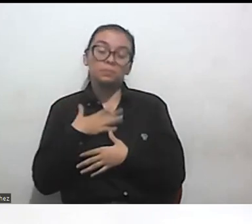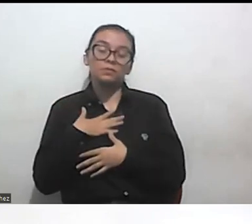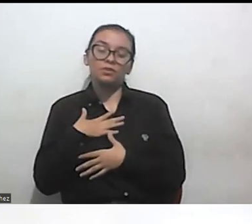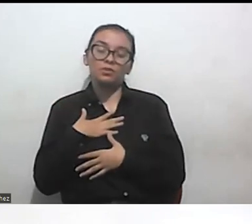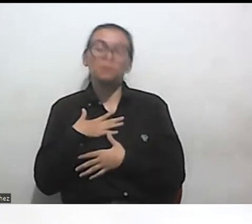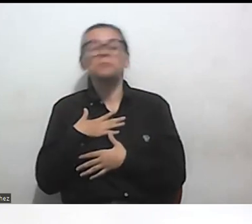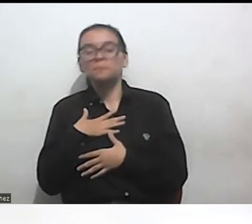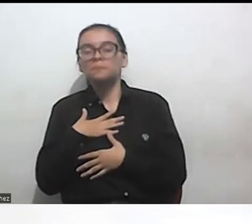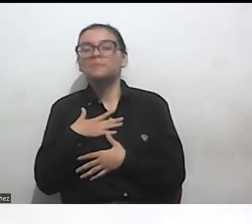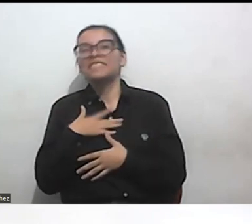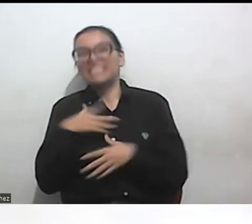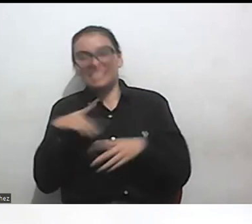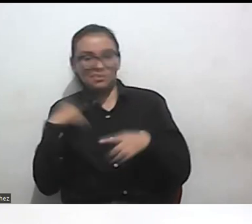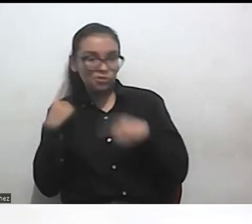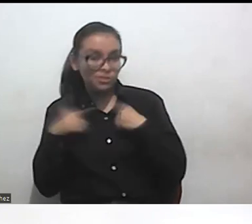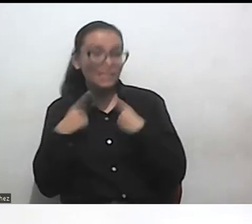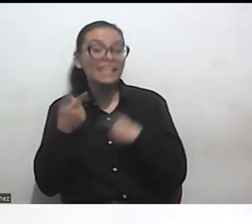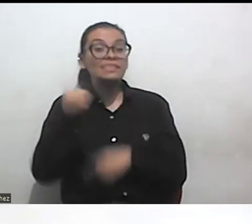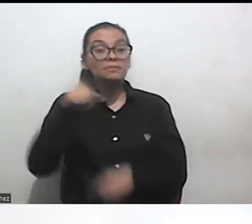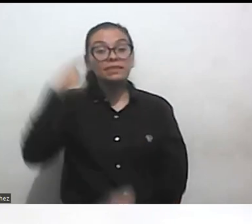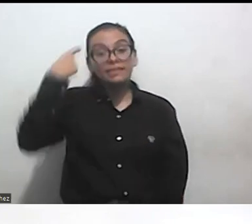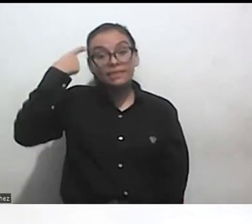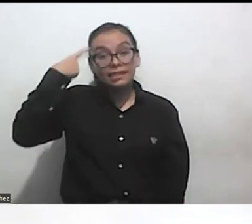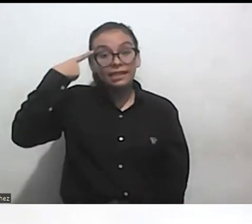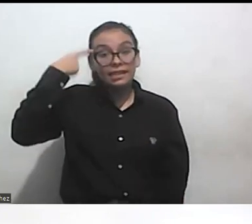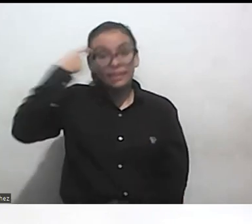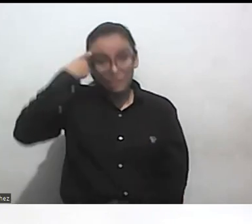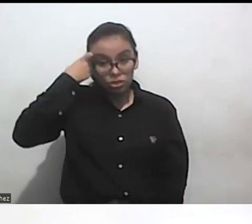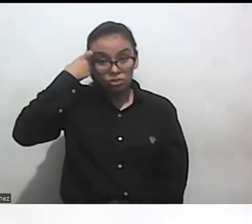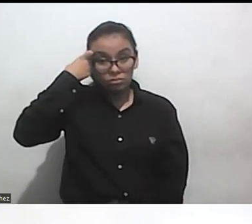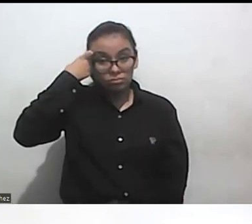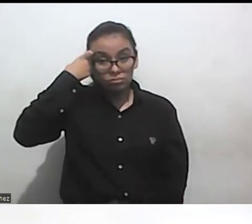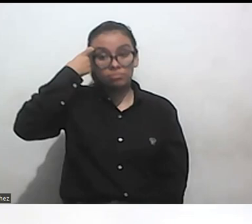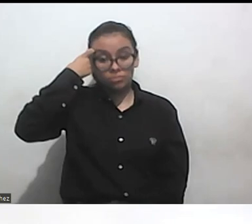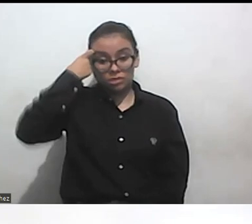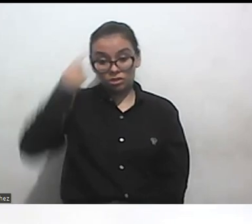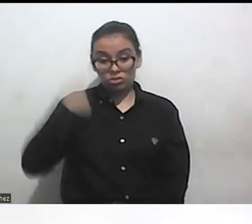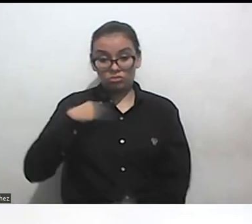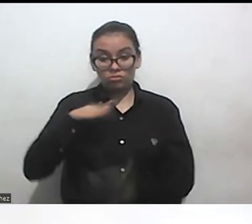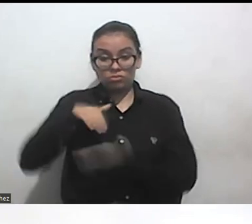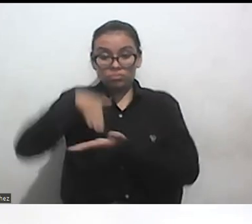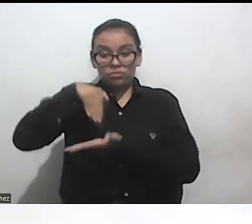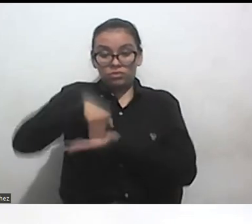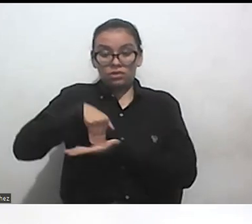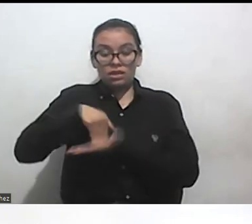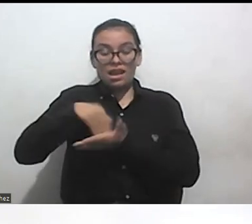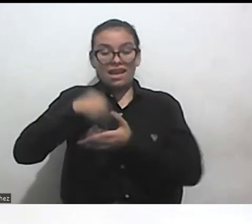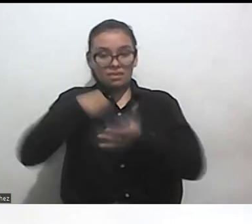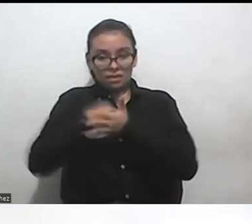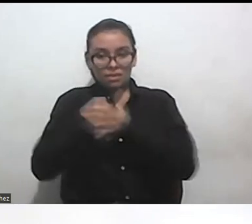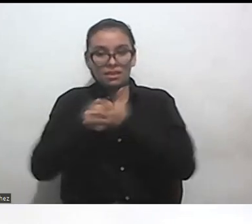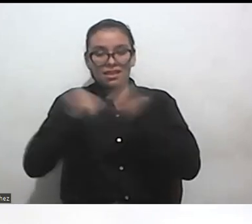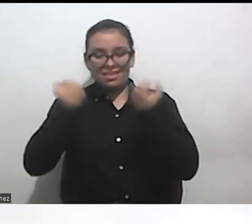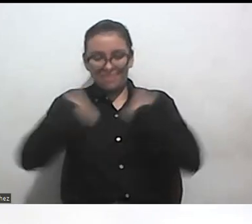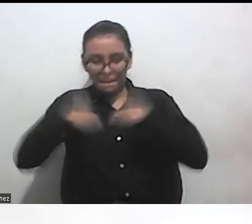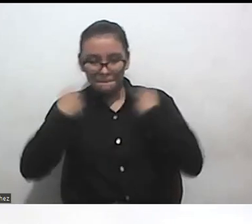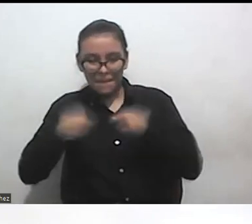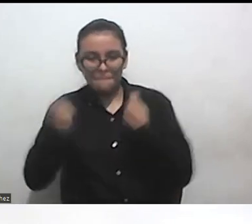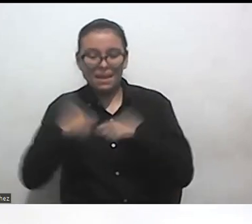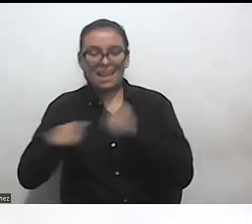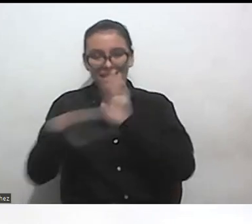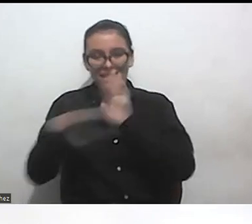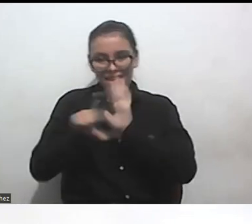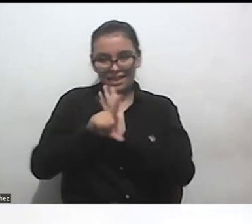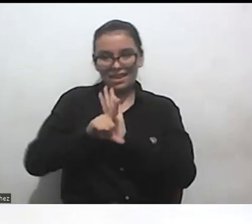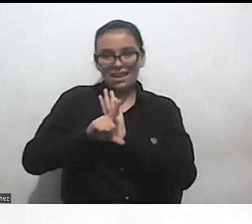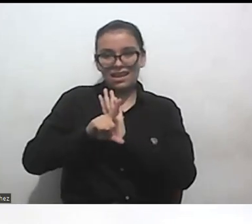también el reto de pararme de este lugar como activista legal como tallerista experiencial entre